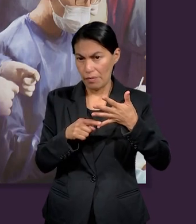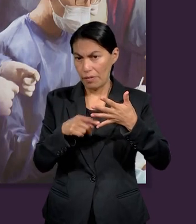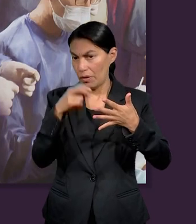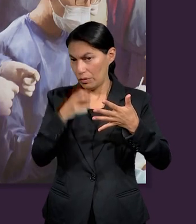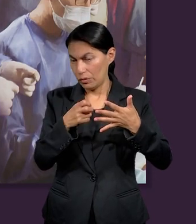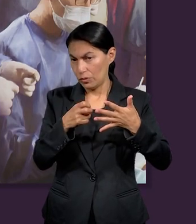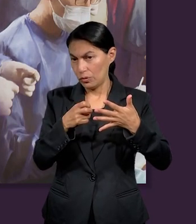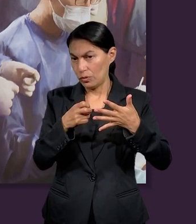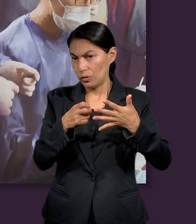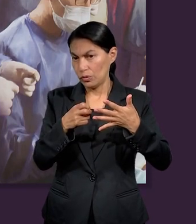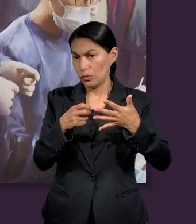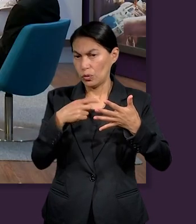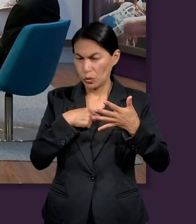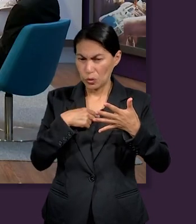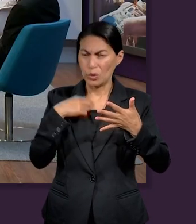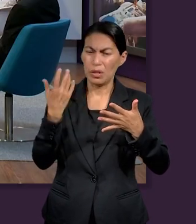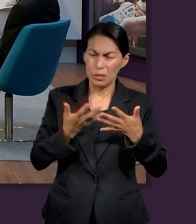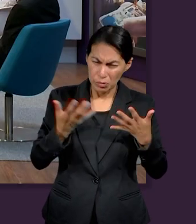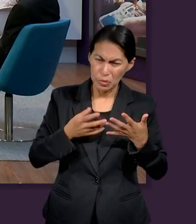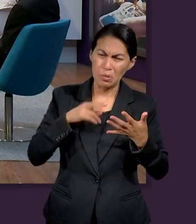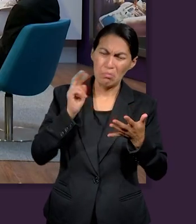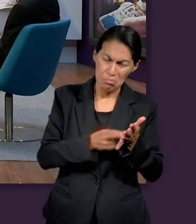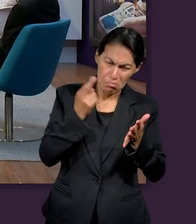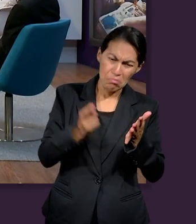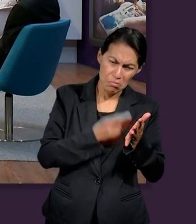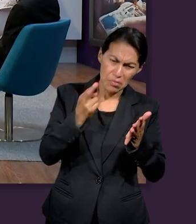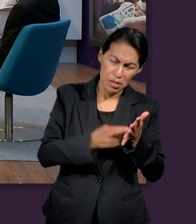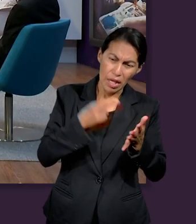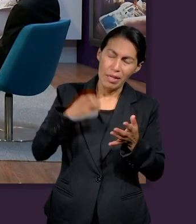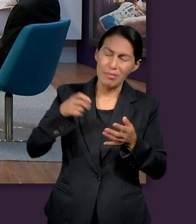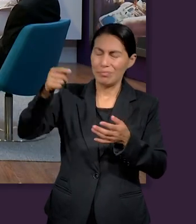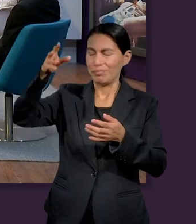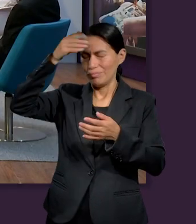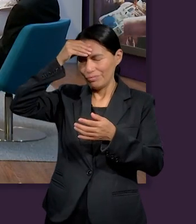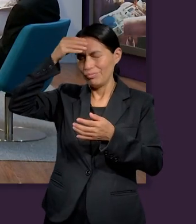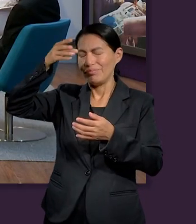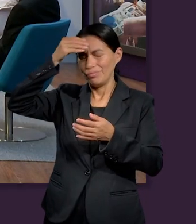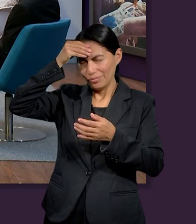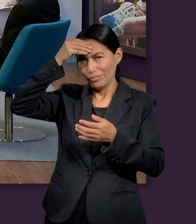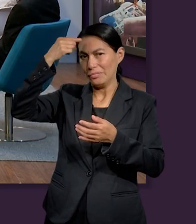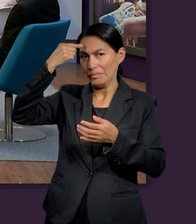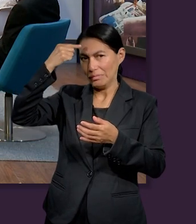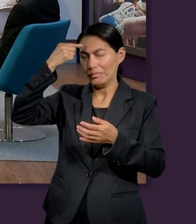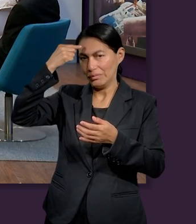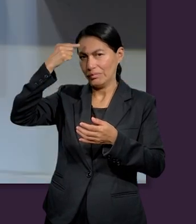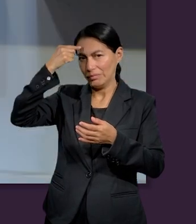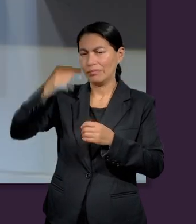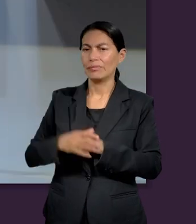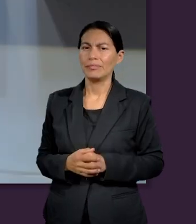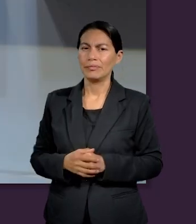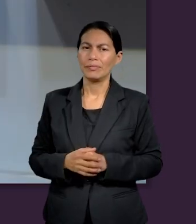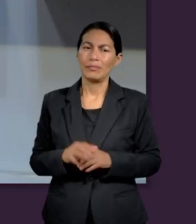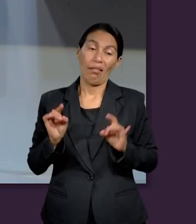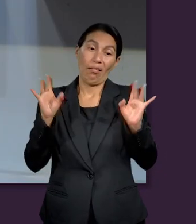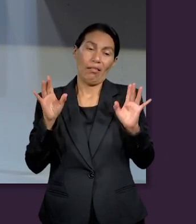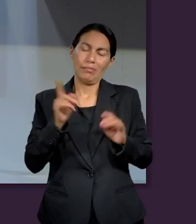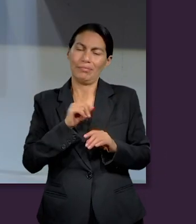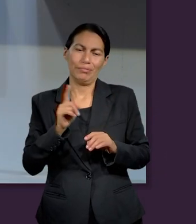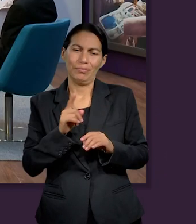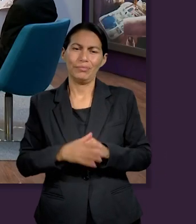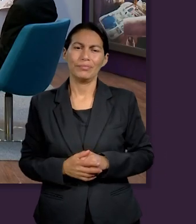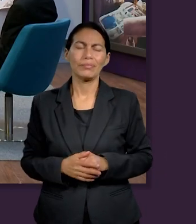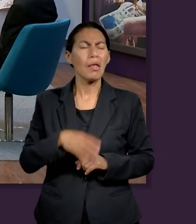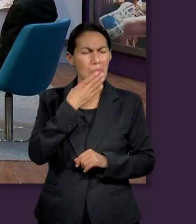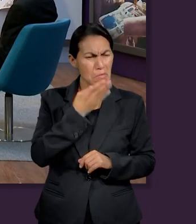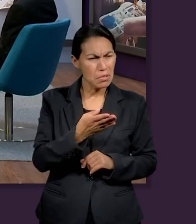las cosas, es porque quiere que se nos queden bien grabadas. No creo que sea casualidad que justo eso. Jonathan. Muy